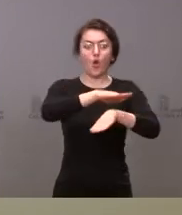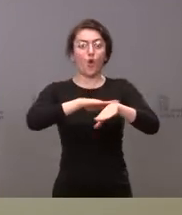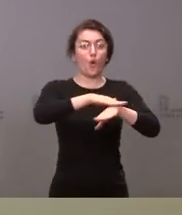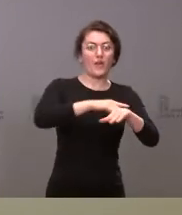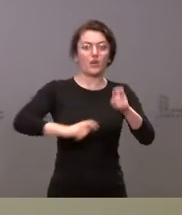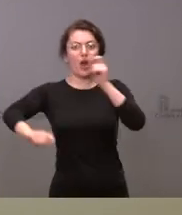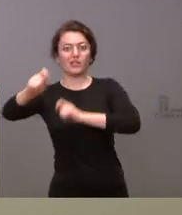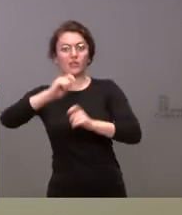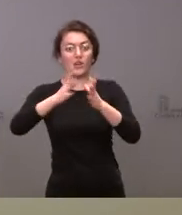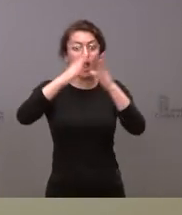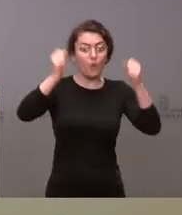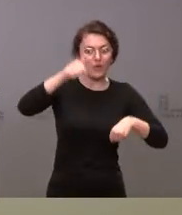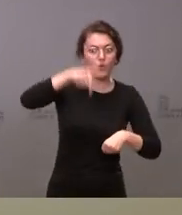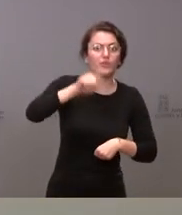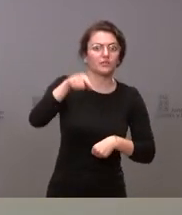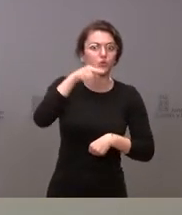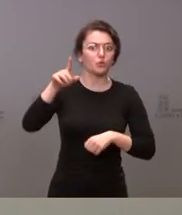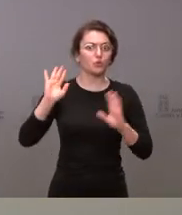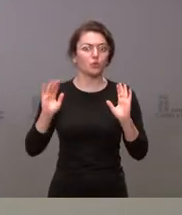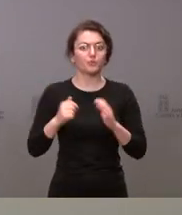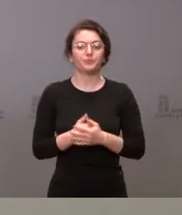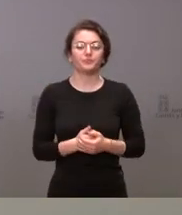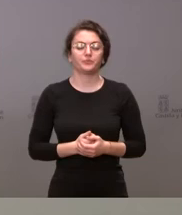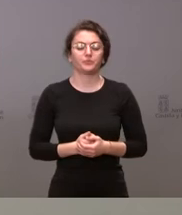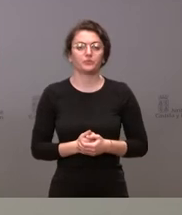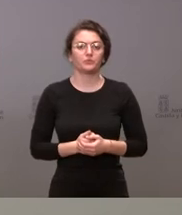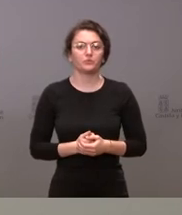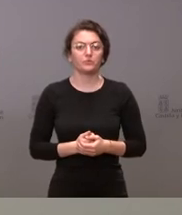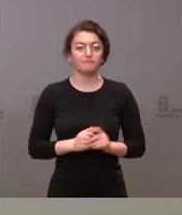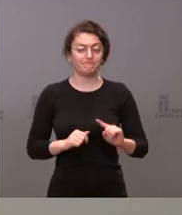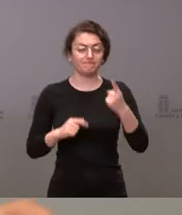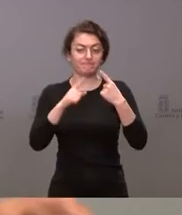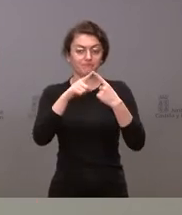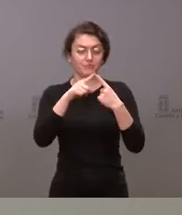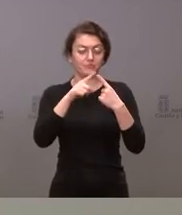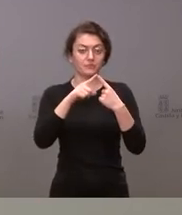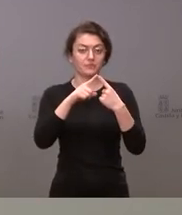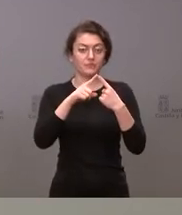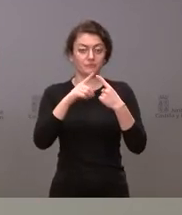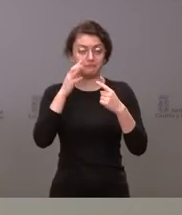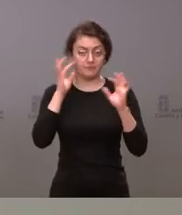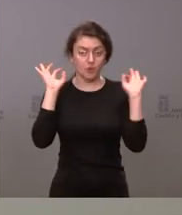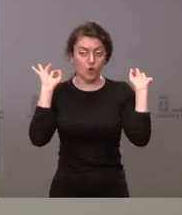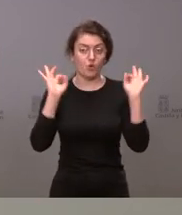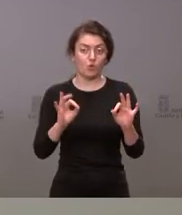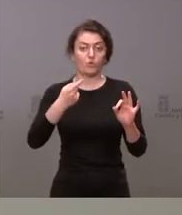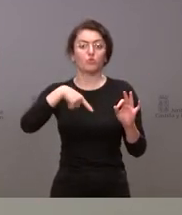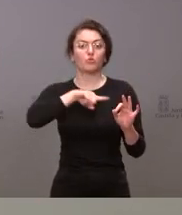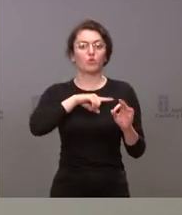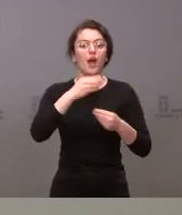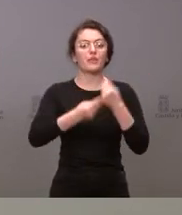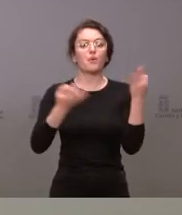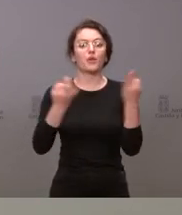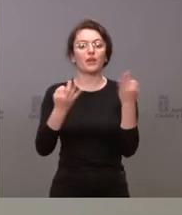una reunión desde esta mañana gracias pues sobre el primer asunto lógicamente nosotros lo que tenemos que hacer es